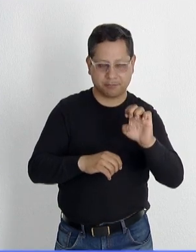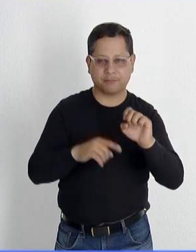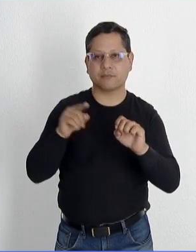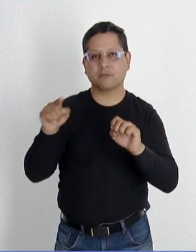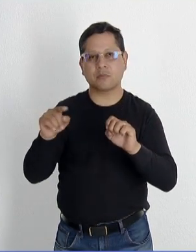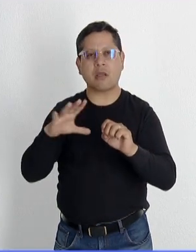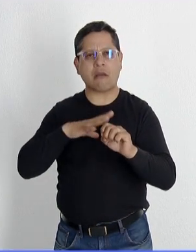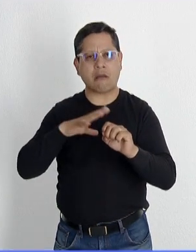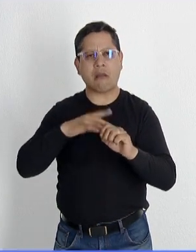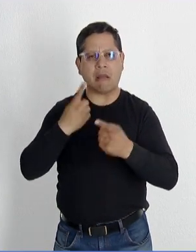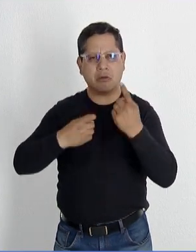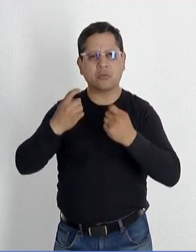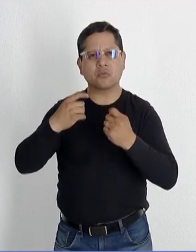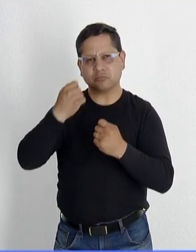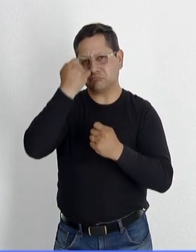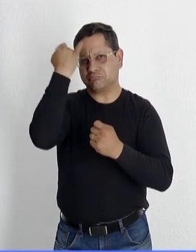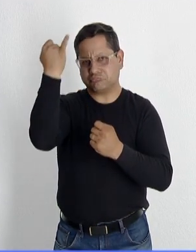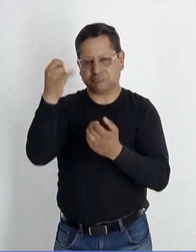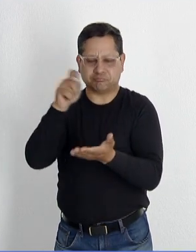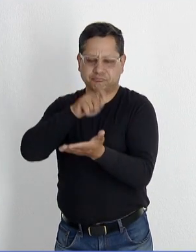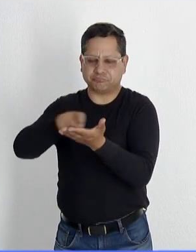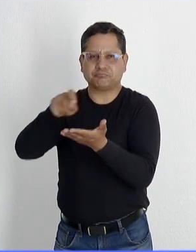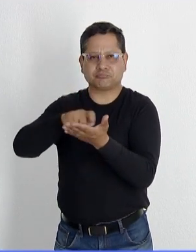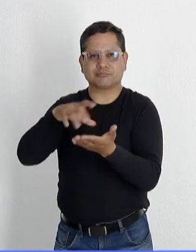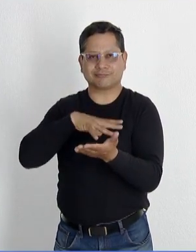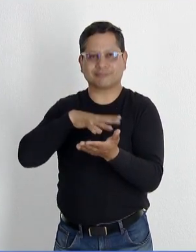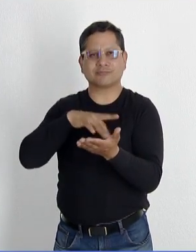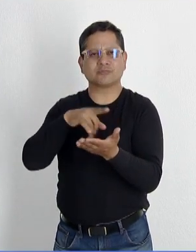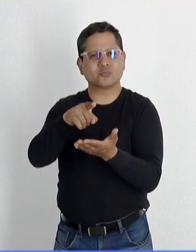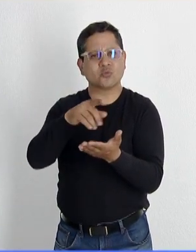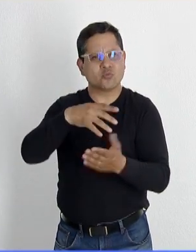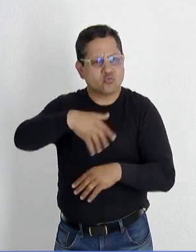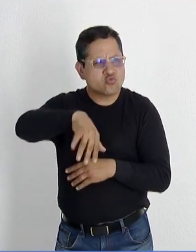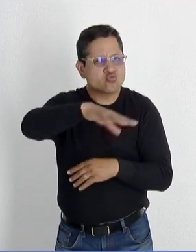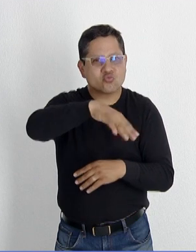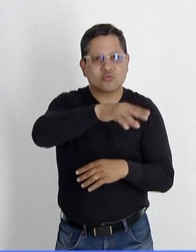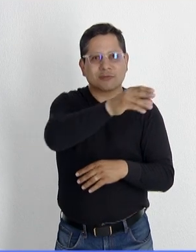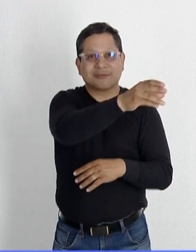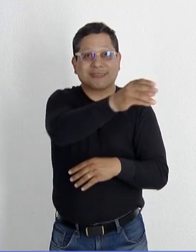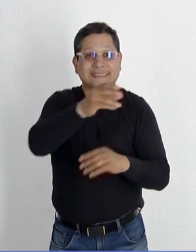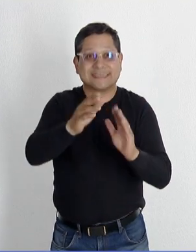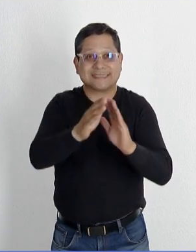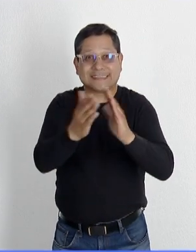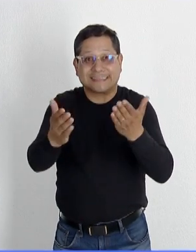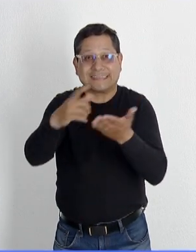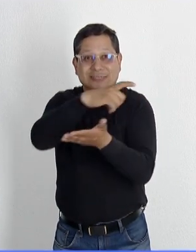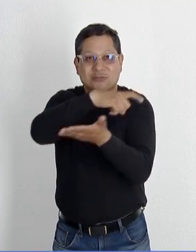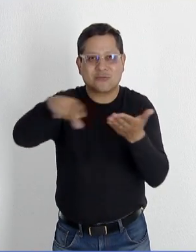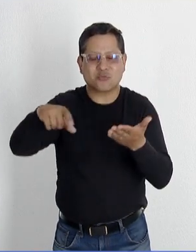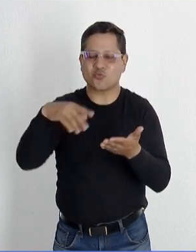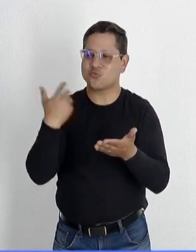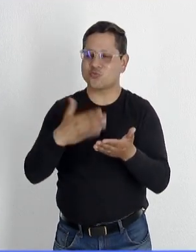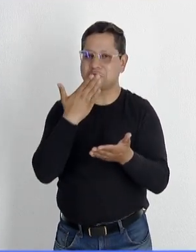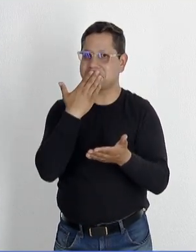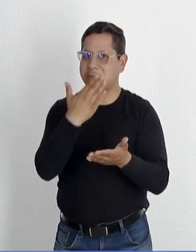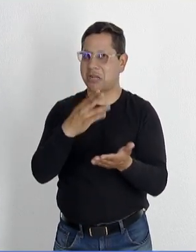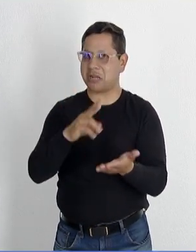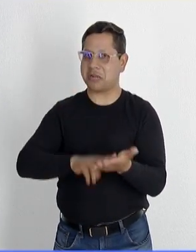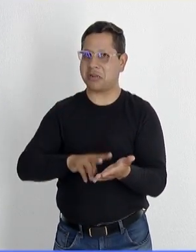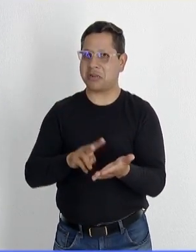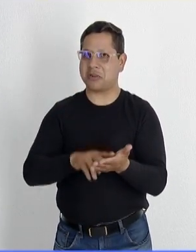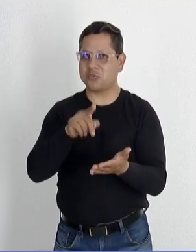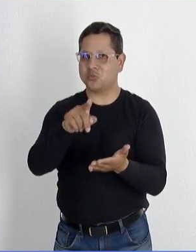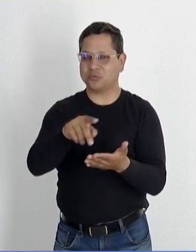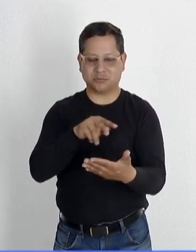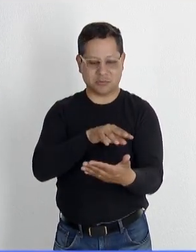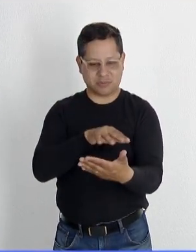estaba en el libro, y bueno, a un texto más por ahí que van a encontrar. Busquen este volumen, consíganlo, cómprenlo. Vale muchísimo